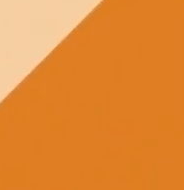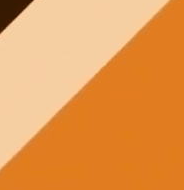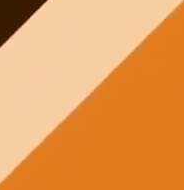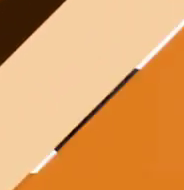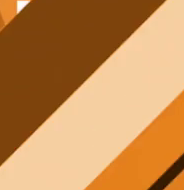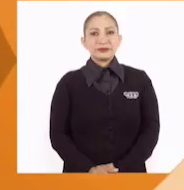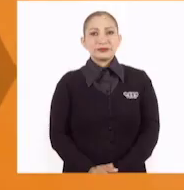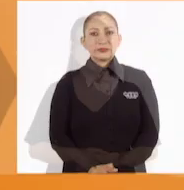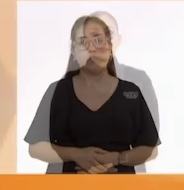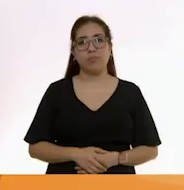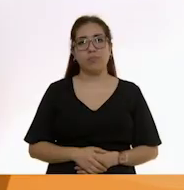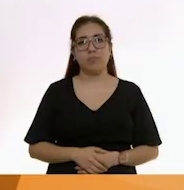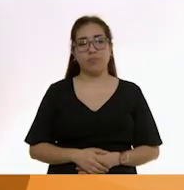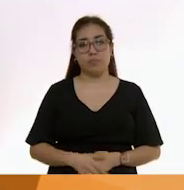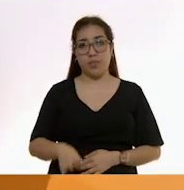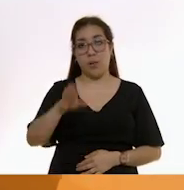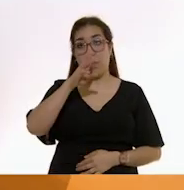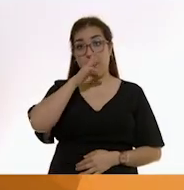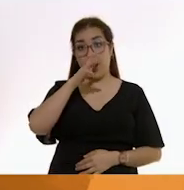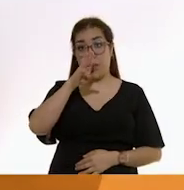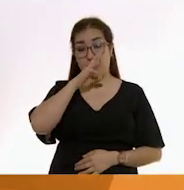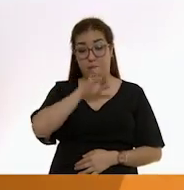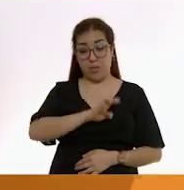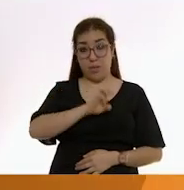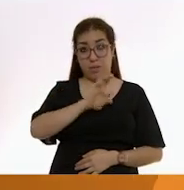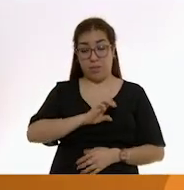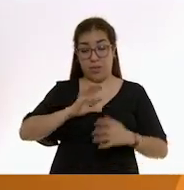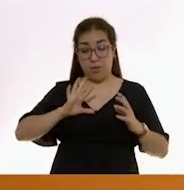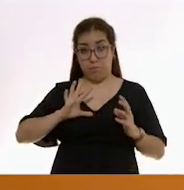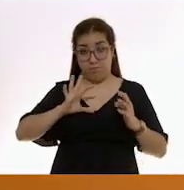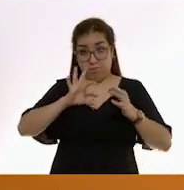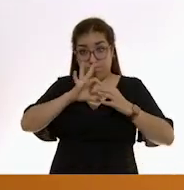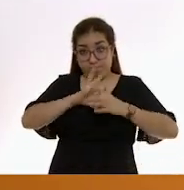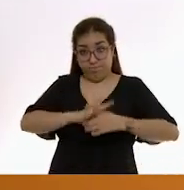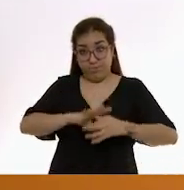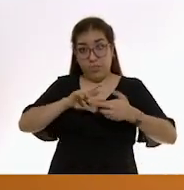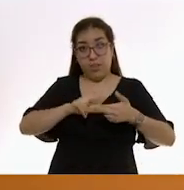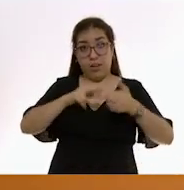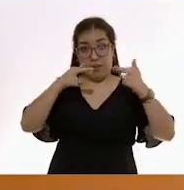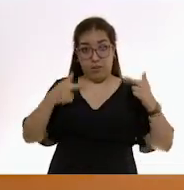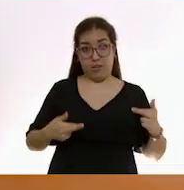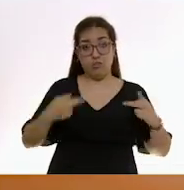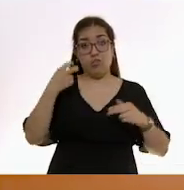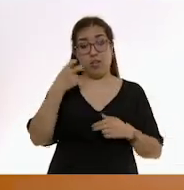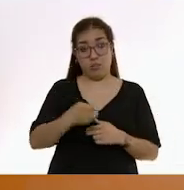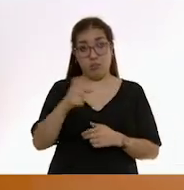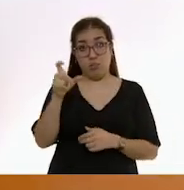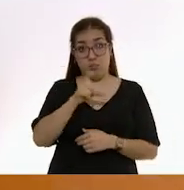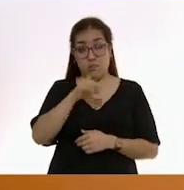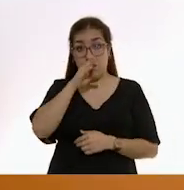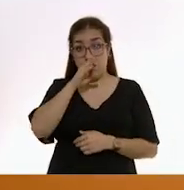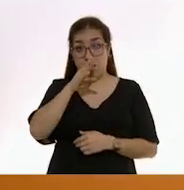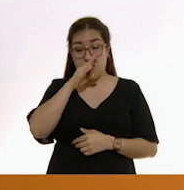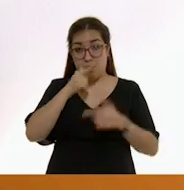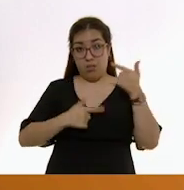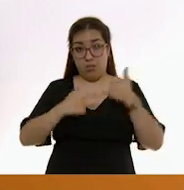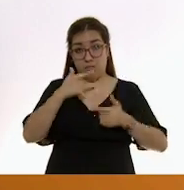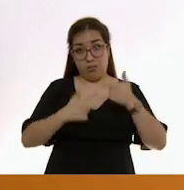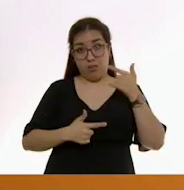La relación afectiva más temprana que construye un ser humano se da cuando es alimentado por su madre.